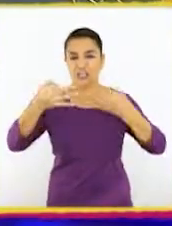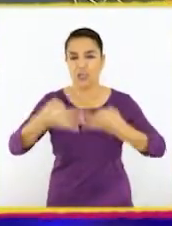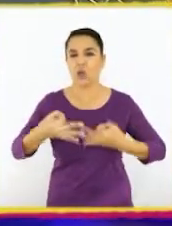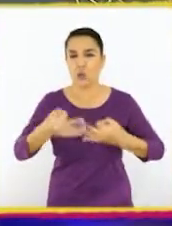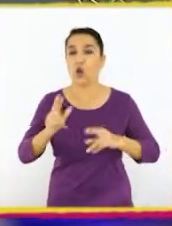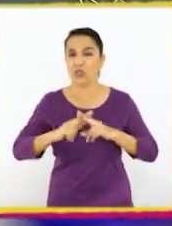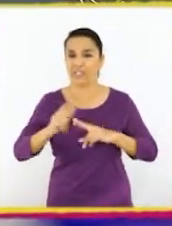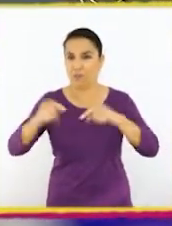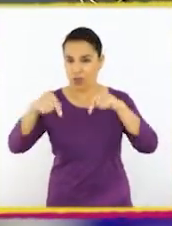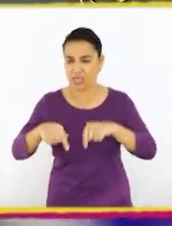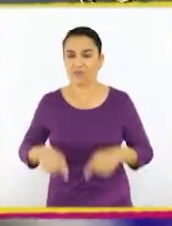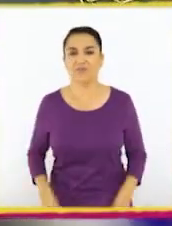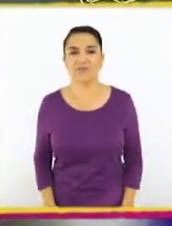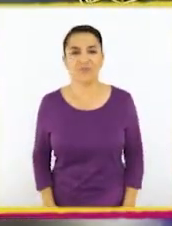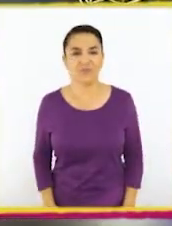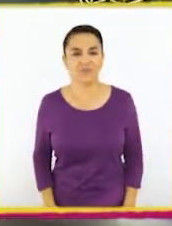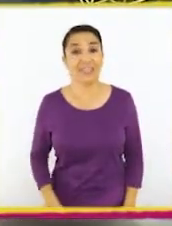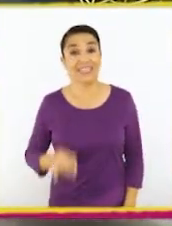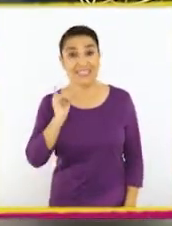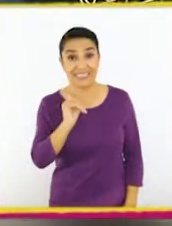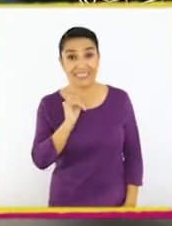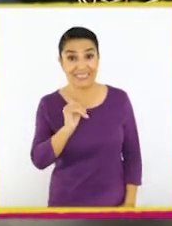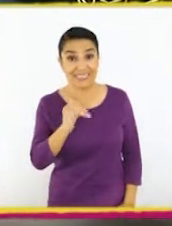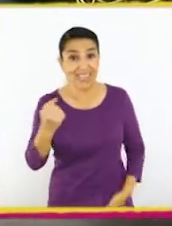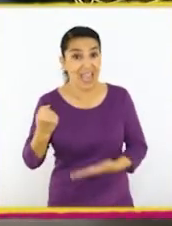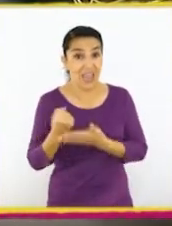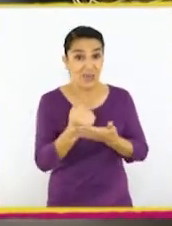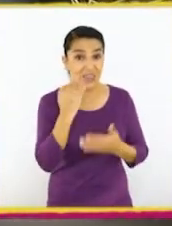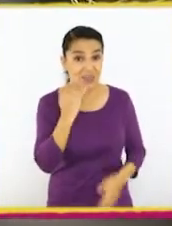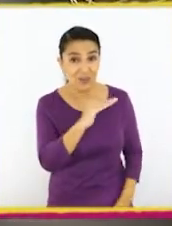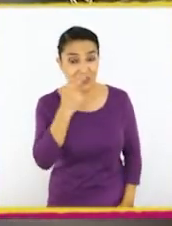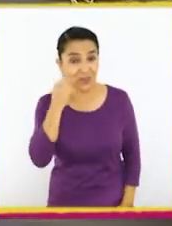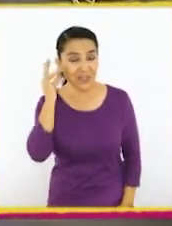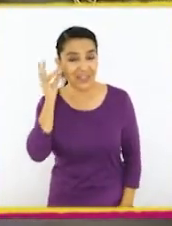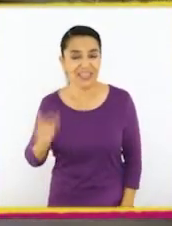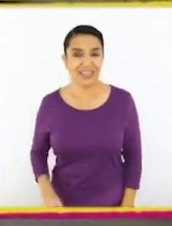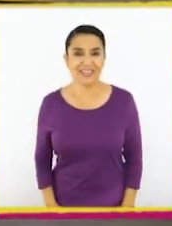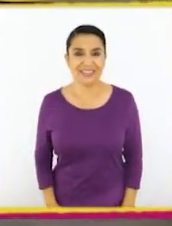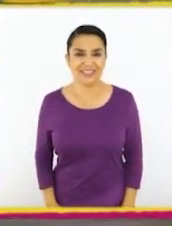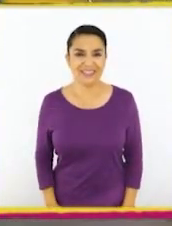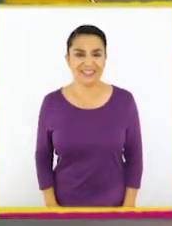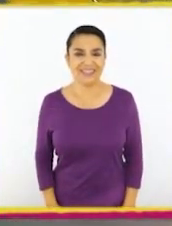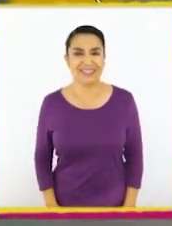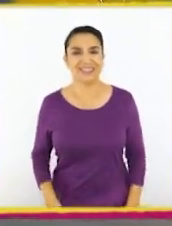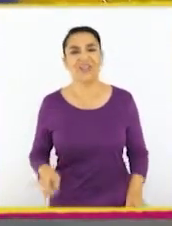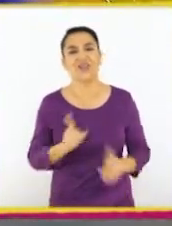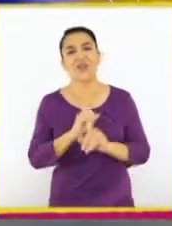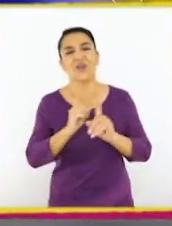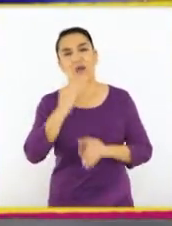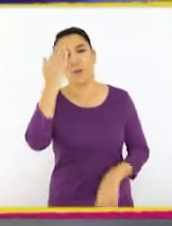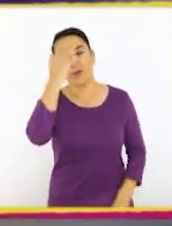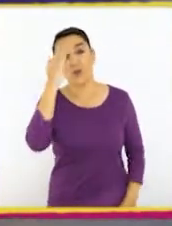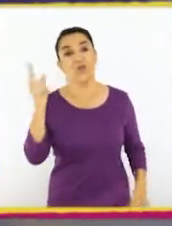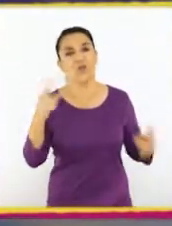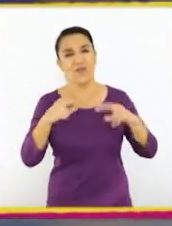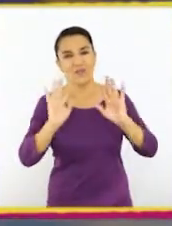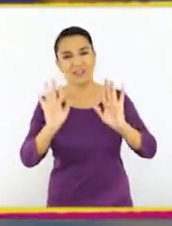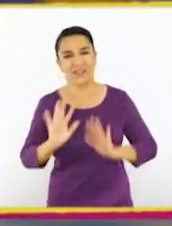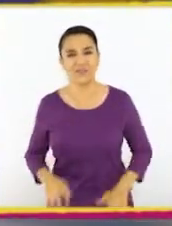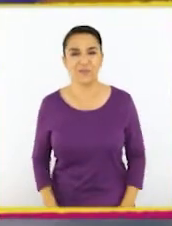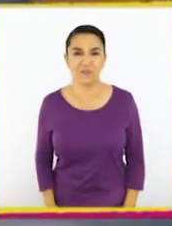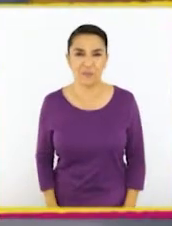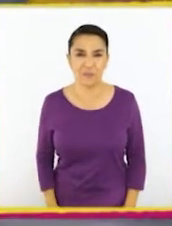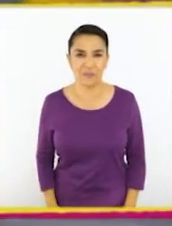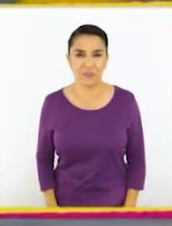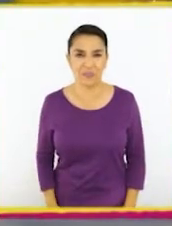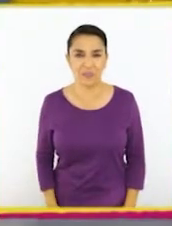lo ves? ¿Estamos acá? ¡Sí! Con la ayuda de los niños y niñas. No, no te preocupes. ¡Nos vemos! ¡Chao!